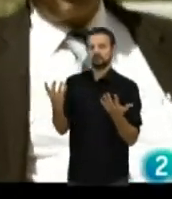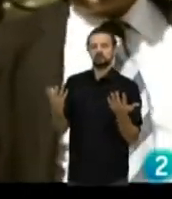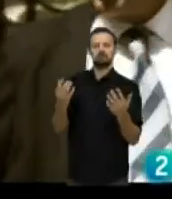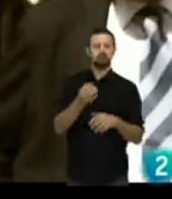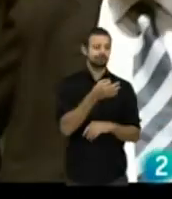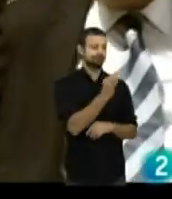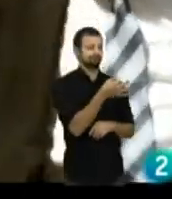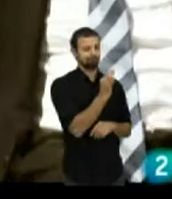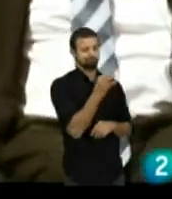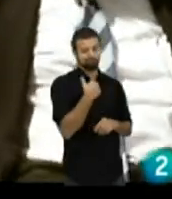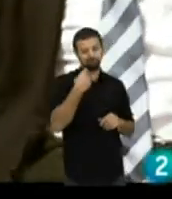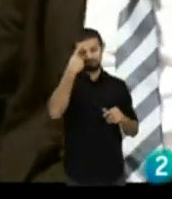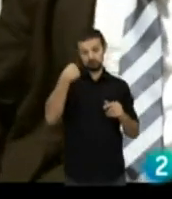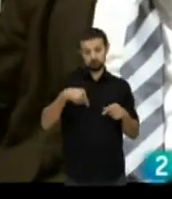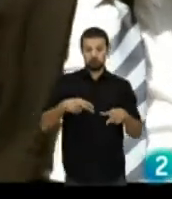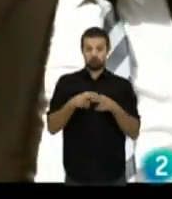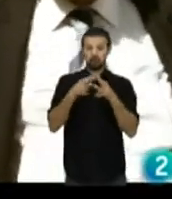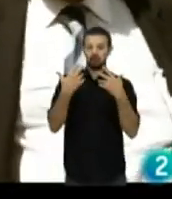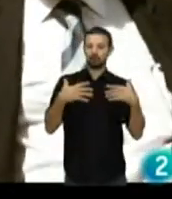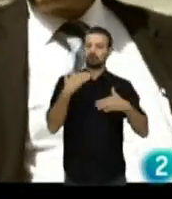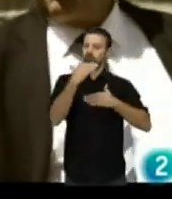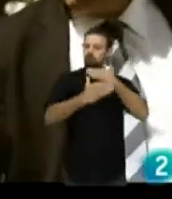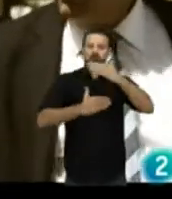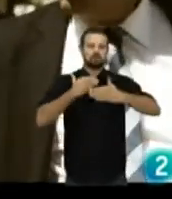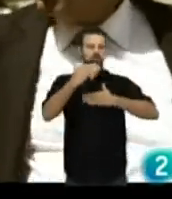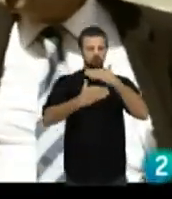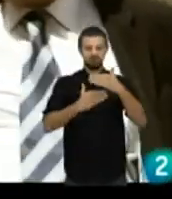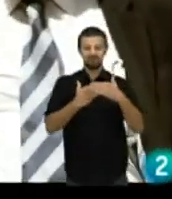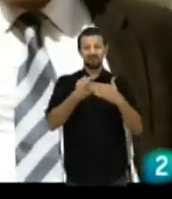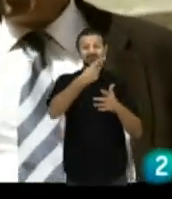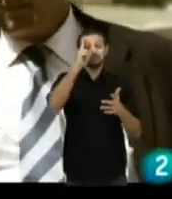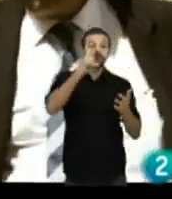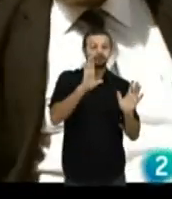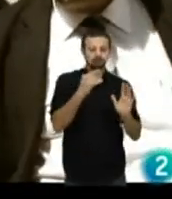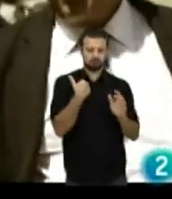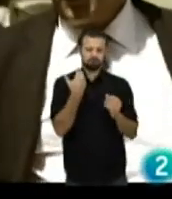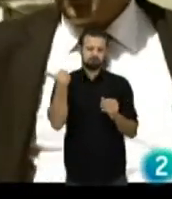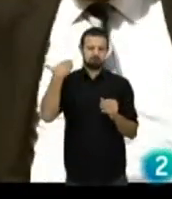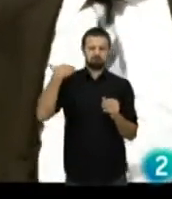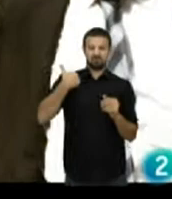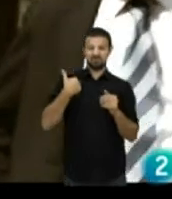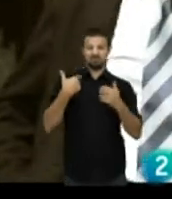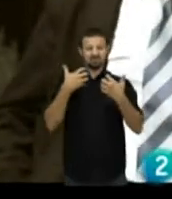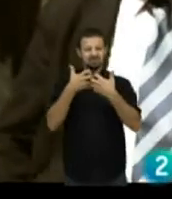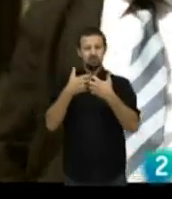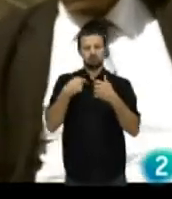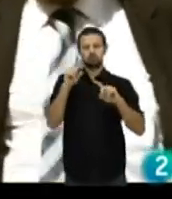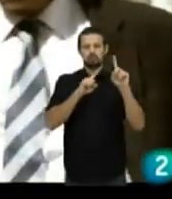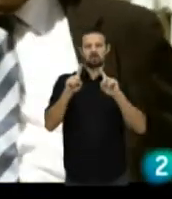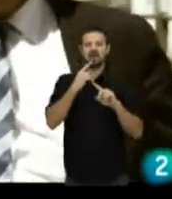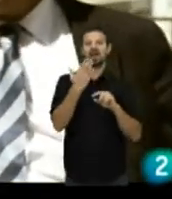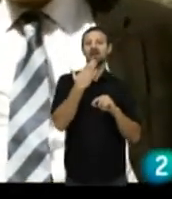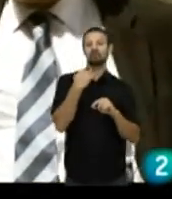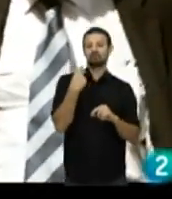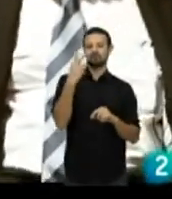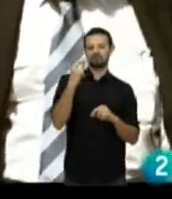Sí, es cierto que nuestra sociedad ha evolucionado muchísimo. no sé si... Si conoces los problemas que tuve cuando tuve el accidente, los tuve cuando tenía 20 años,